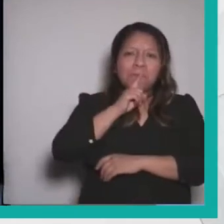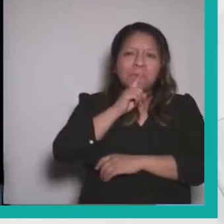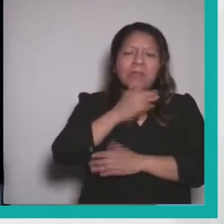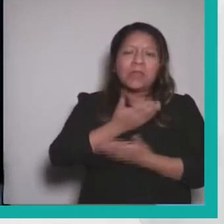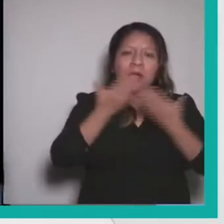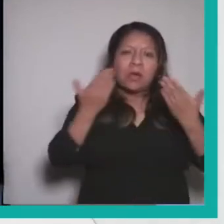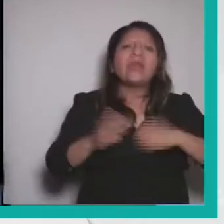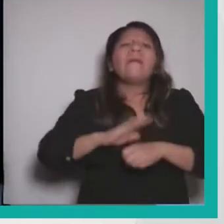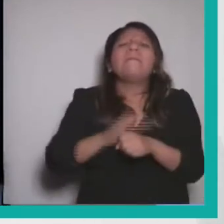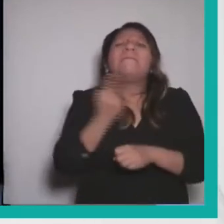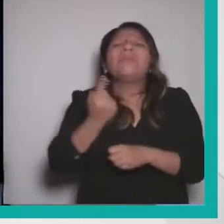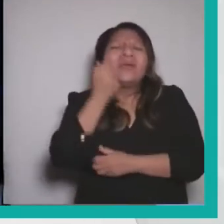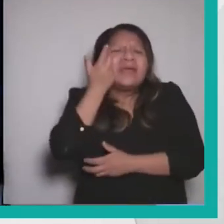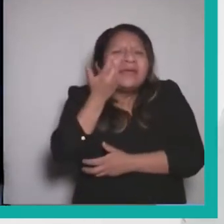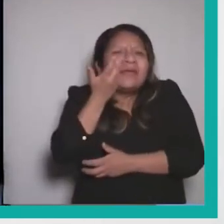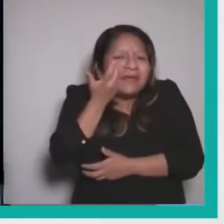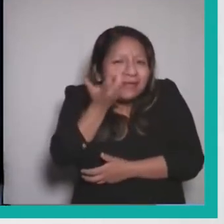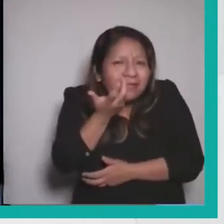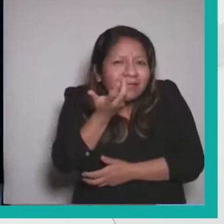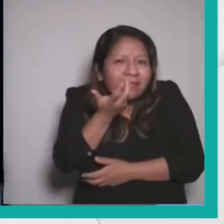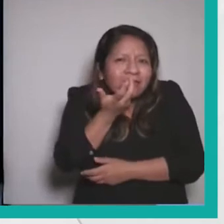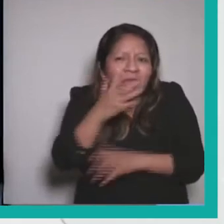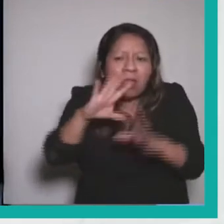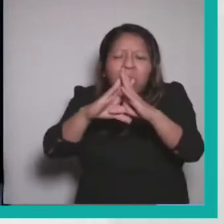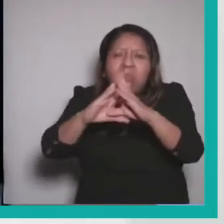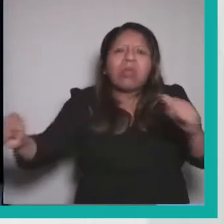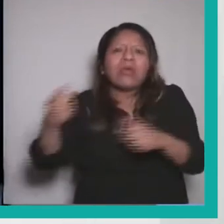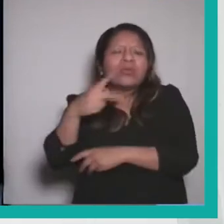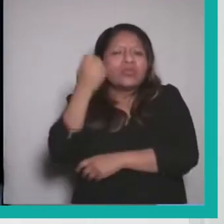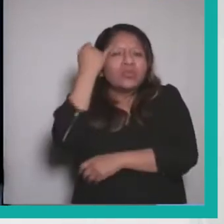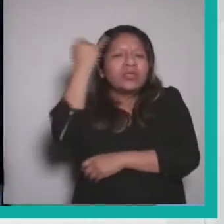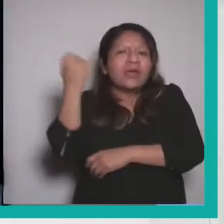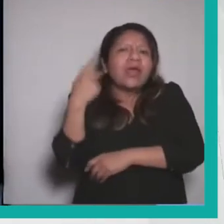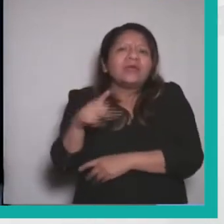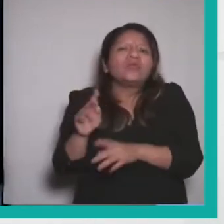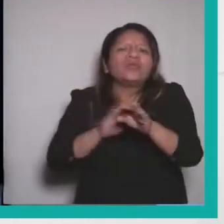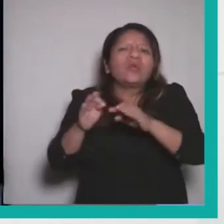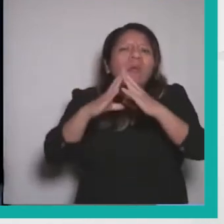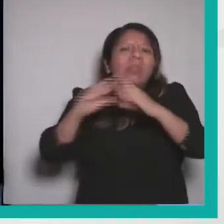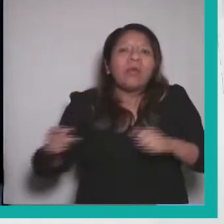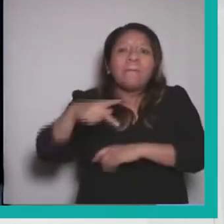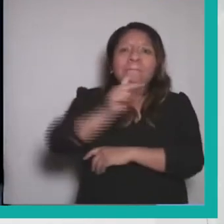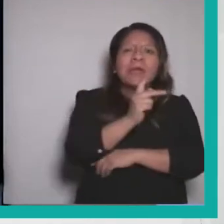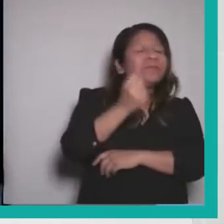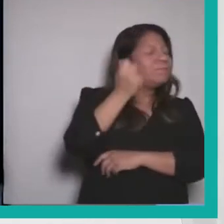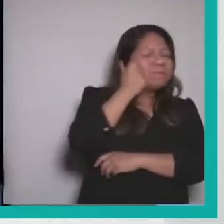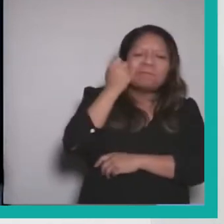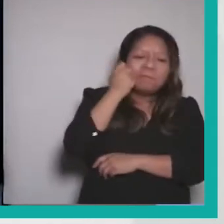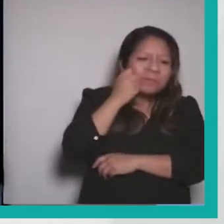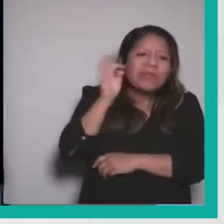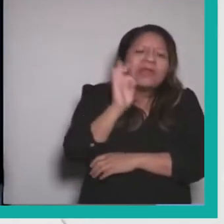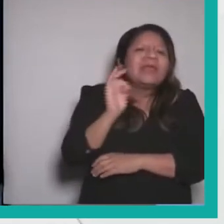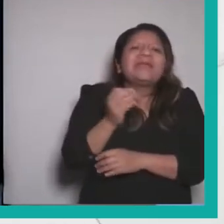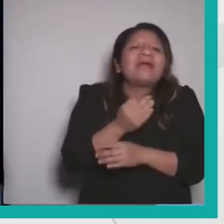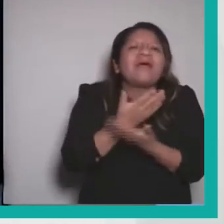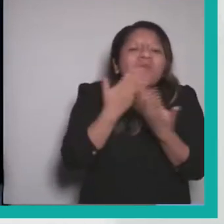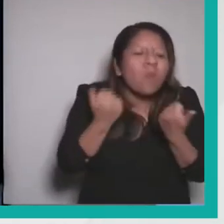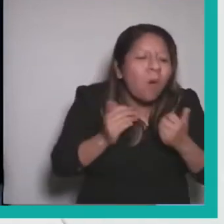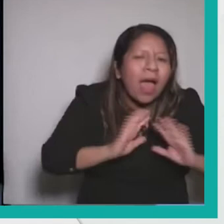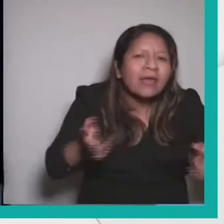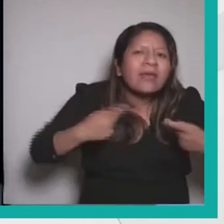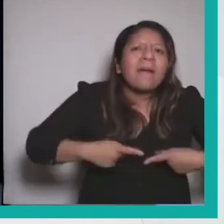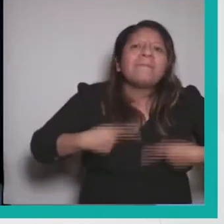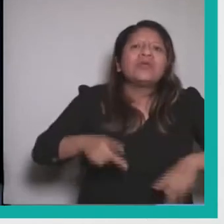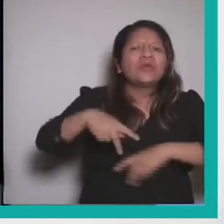para intentar desaparecerlos. Aunque ellas y ellos ya no estén aquí, ya no estén con nosotros, sus